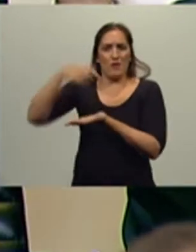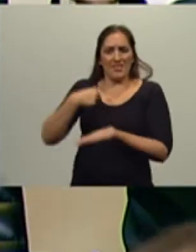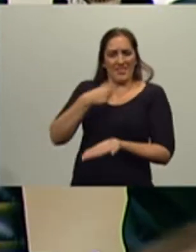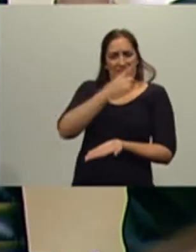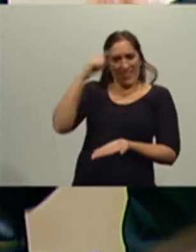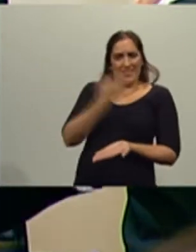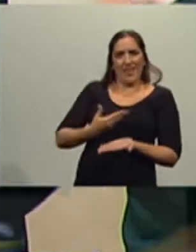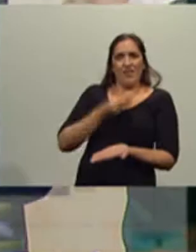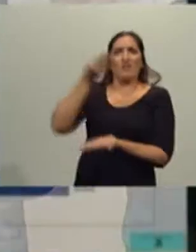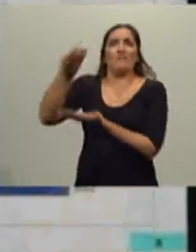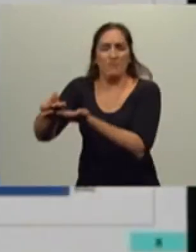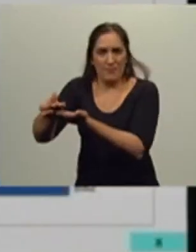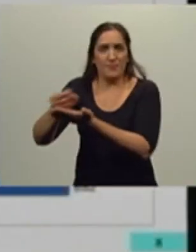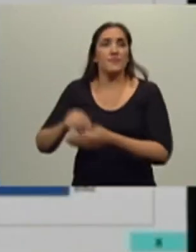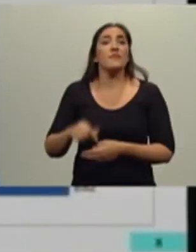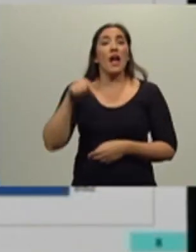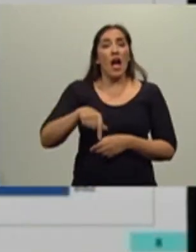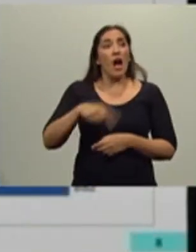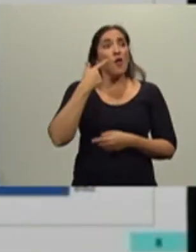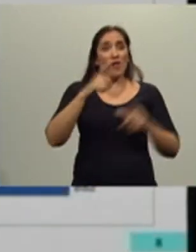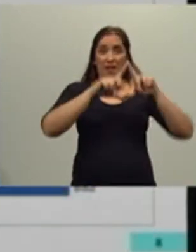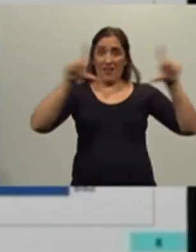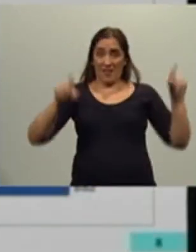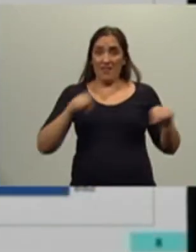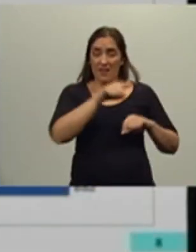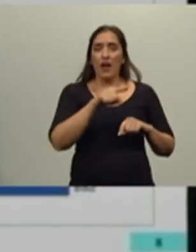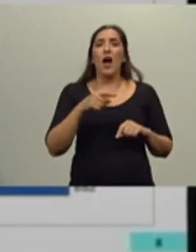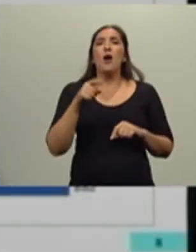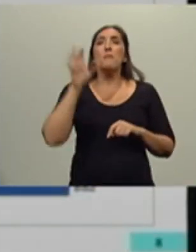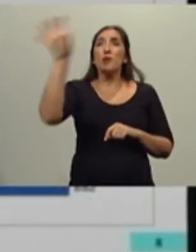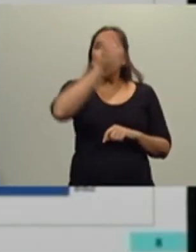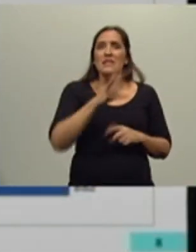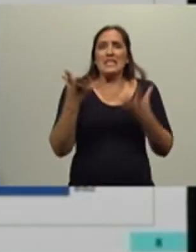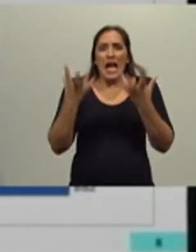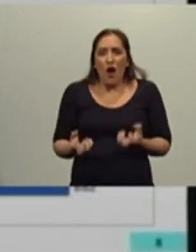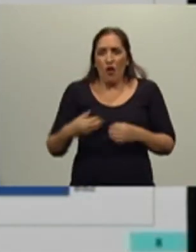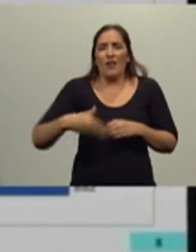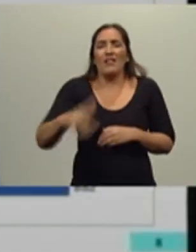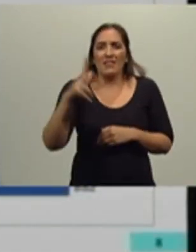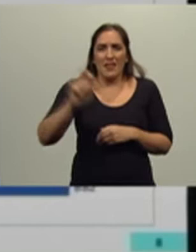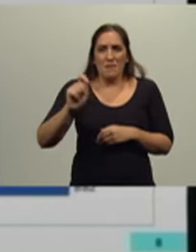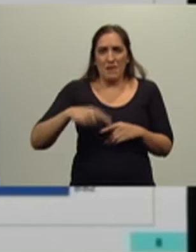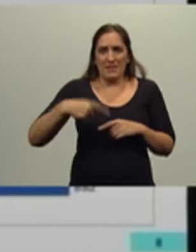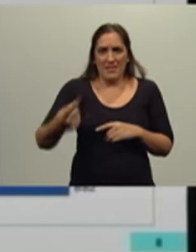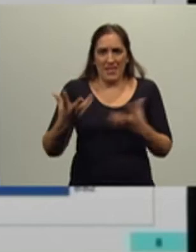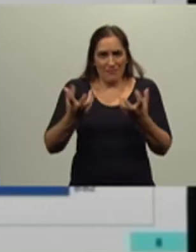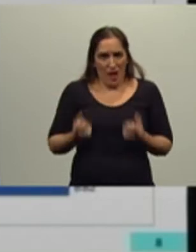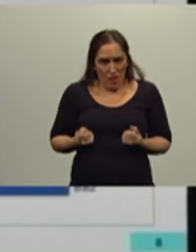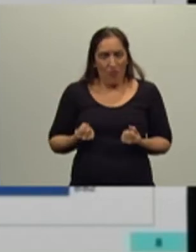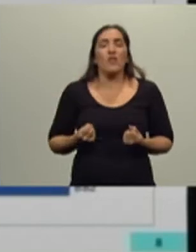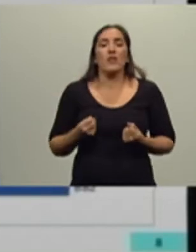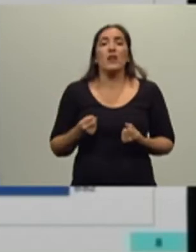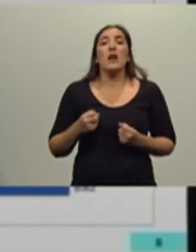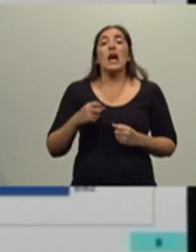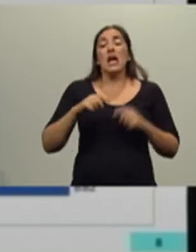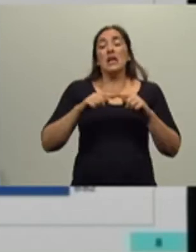allí estamos, esto va a significar un ahorro por provincia en los próximos 3 meses, bueno, de Santa Cruz para abajo hasta